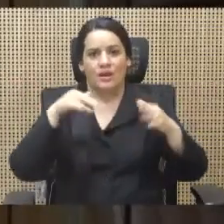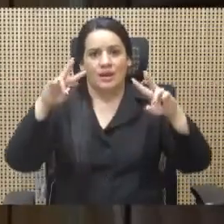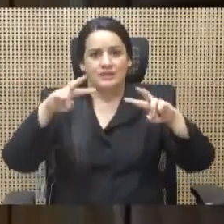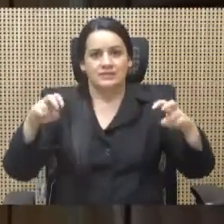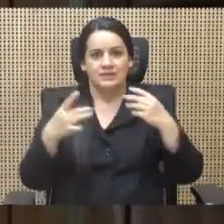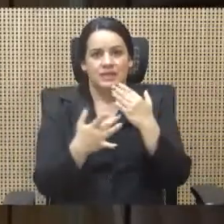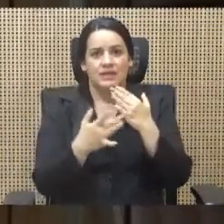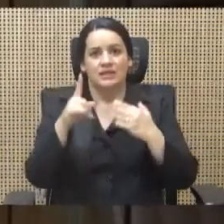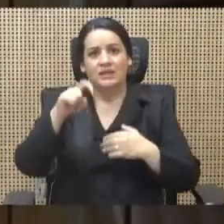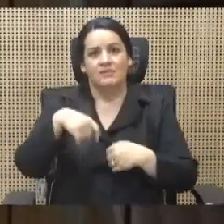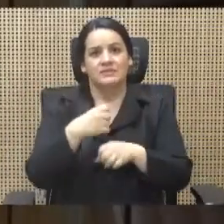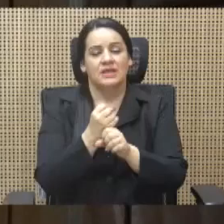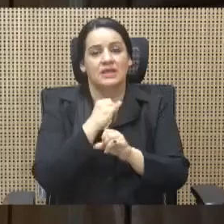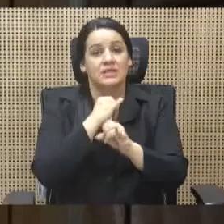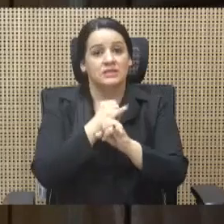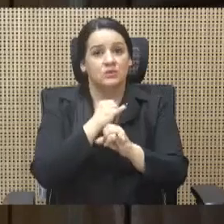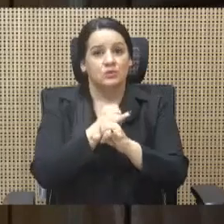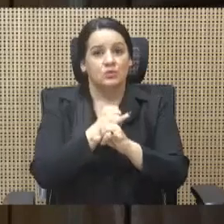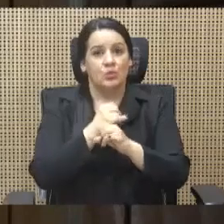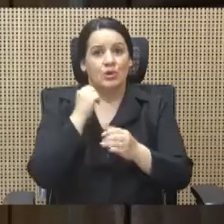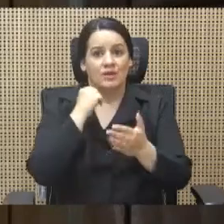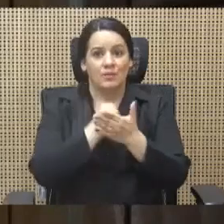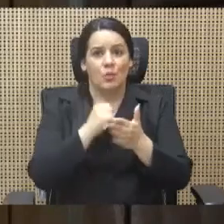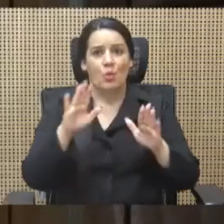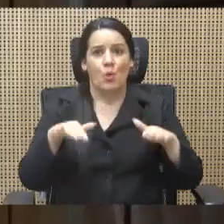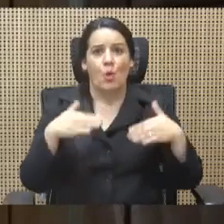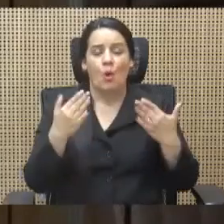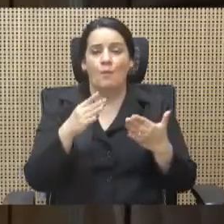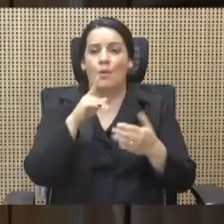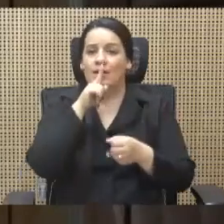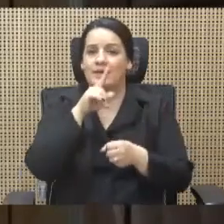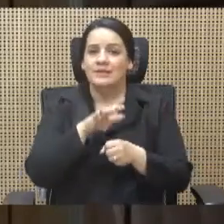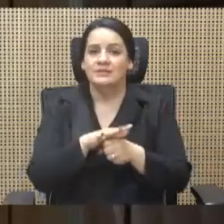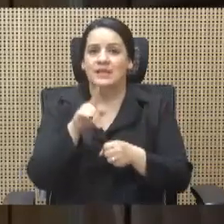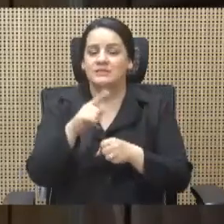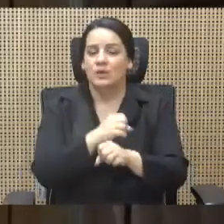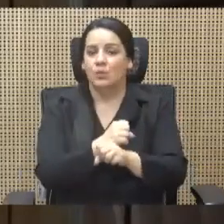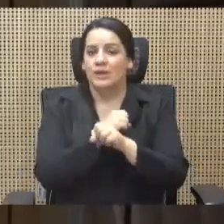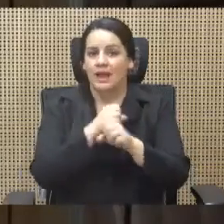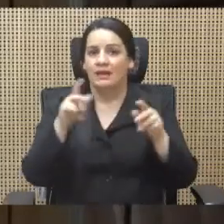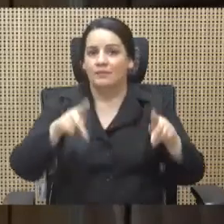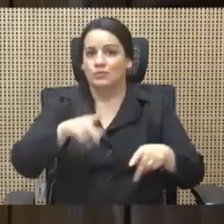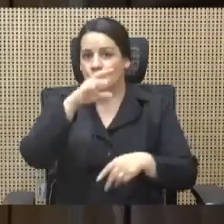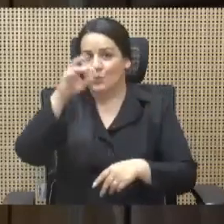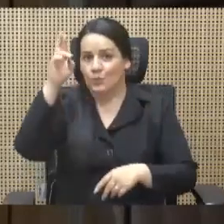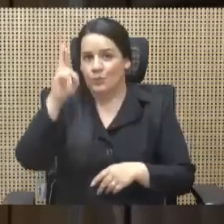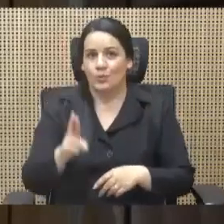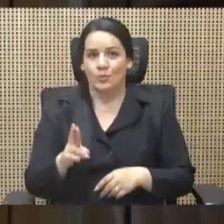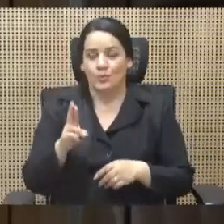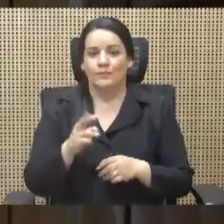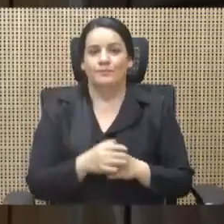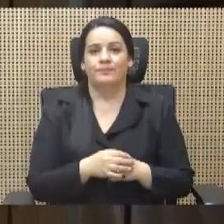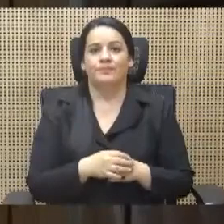¿cómo vamos a garantizarle la seguridad a los costarricenses? Y vean ustedes qué interesante